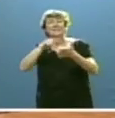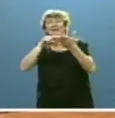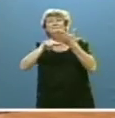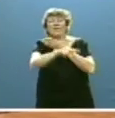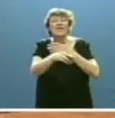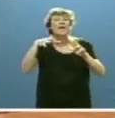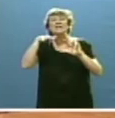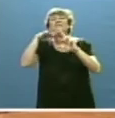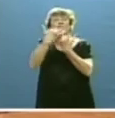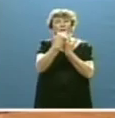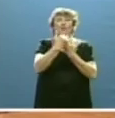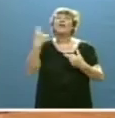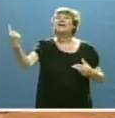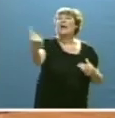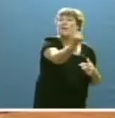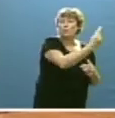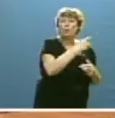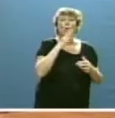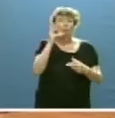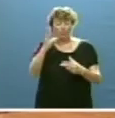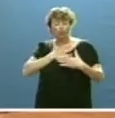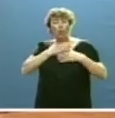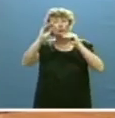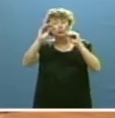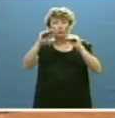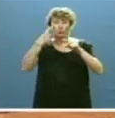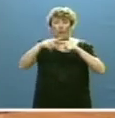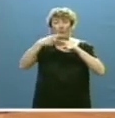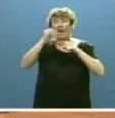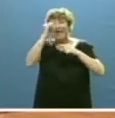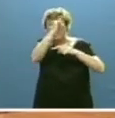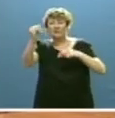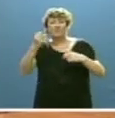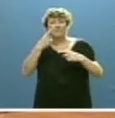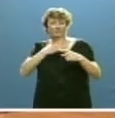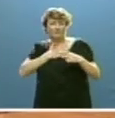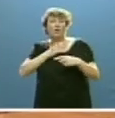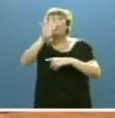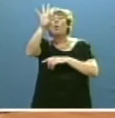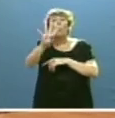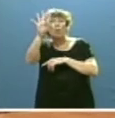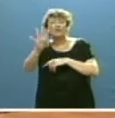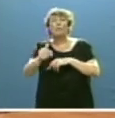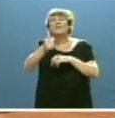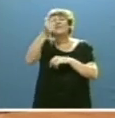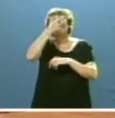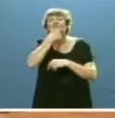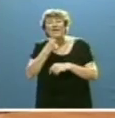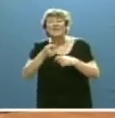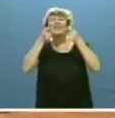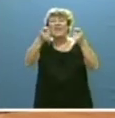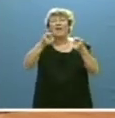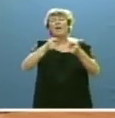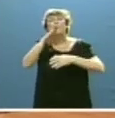patrimonial de los procuradores, tanto al inicio como durante y al final de su mandato. Cuatro, simplificar y racionalizar los